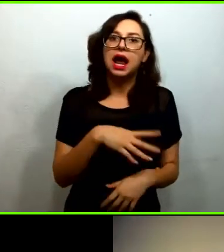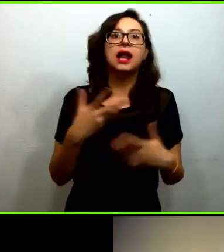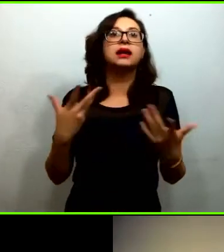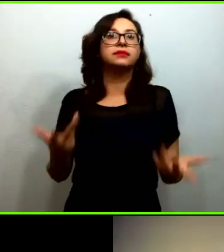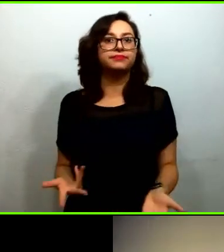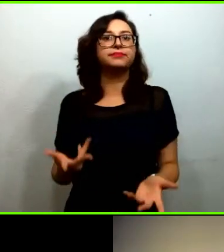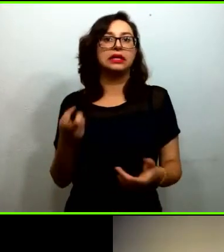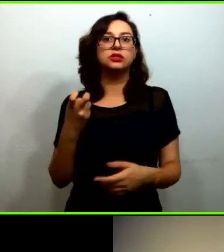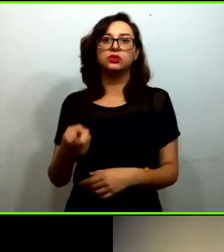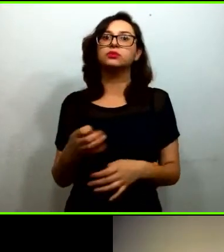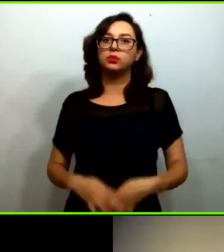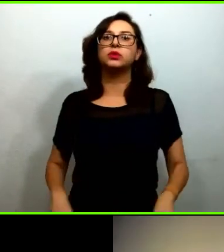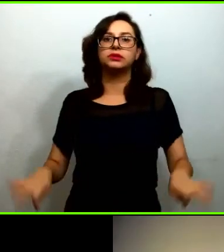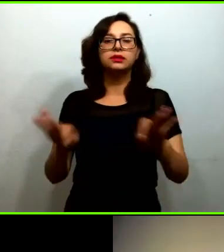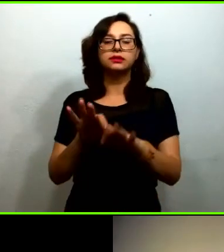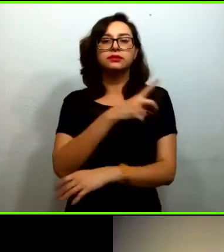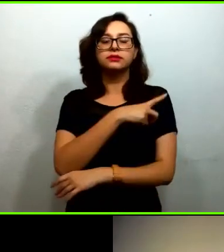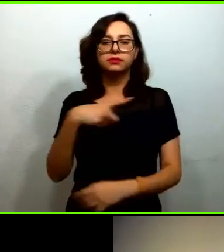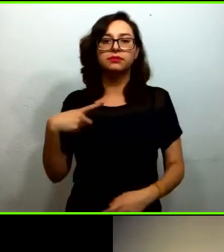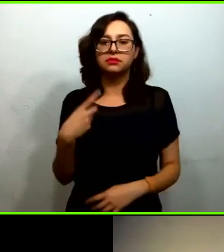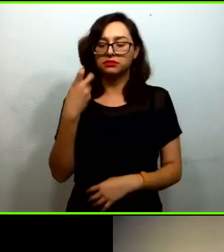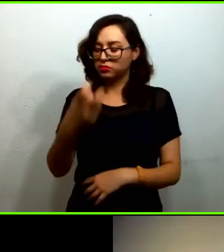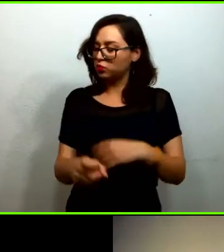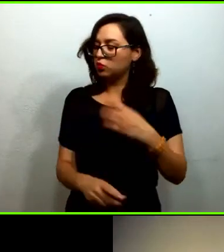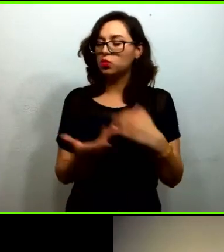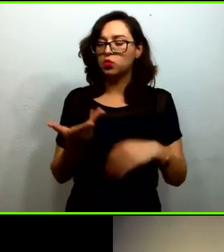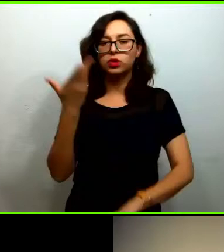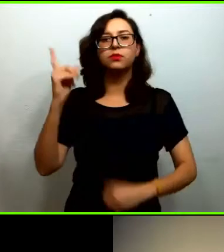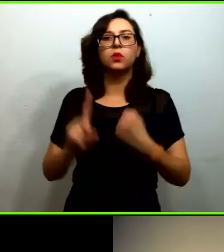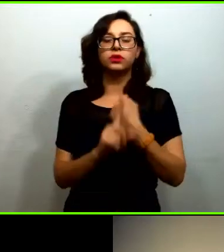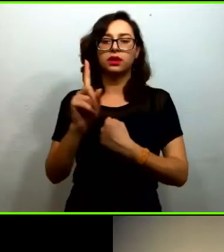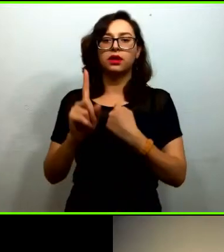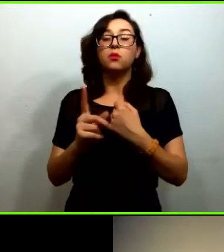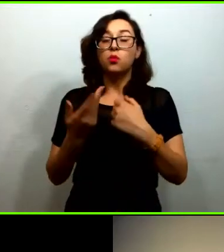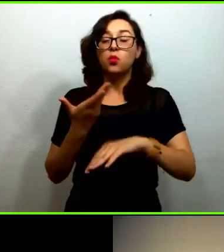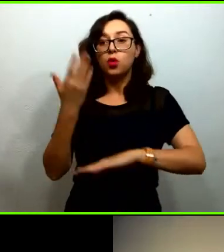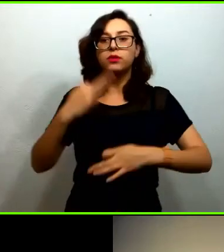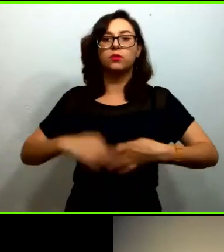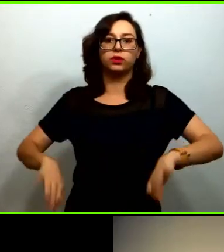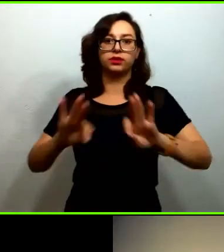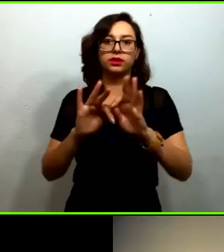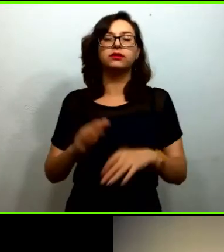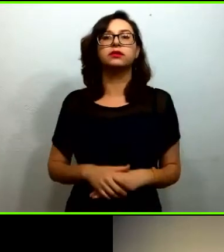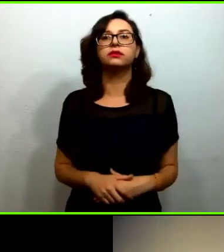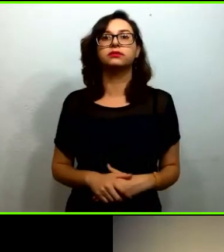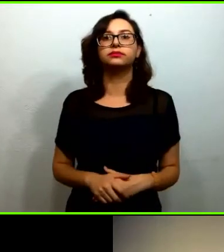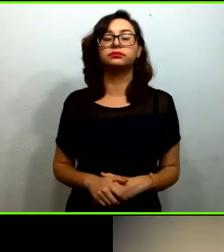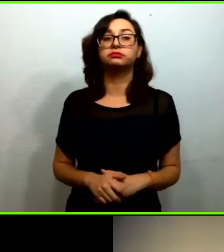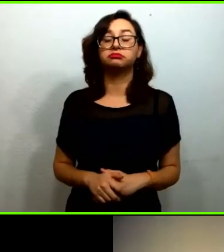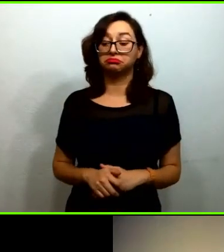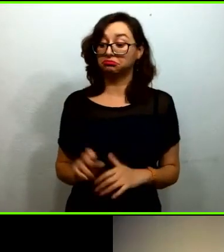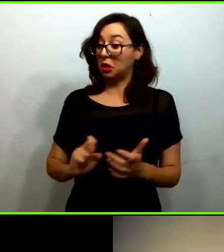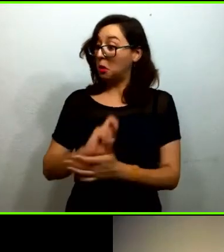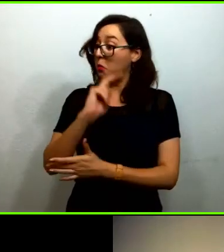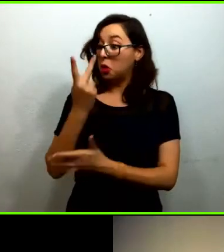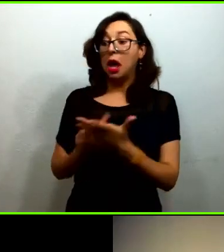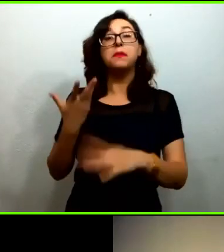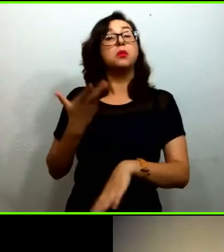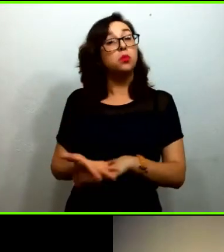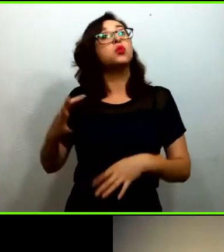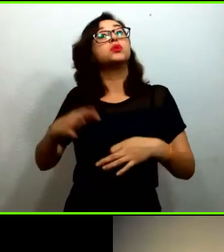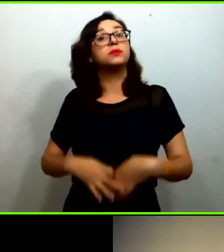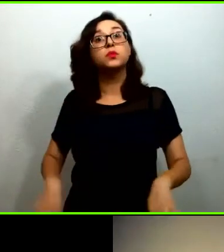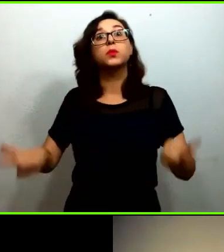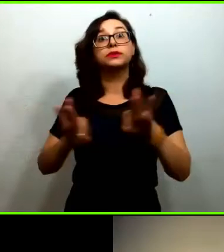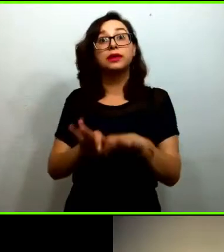efectivos entonces también muy destacable eso el programa me parece muy relevante como sabemos el juego es